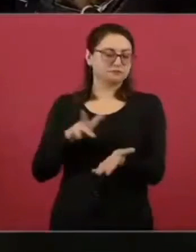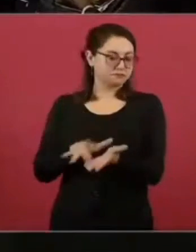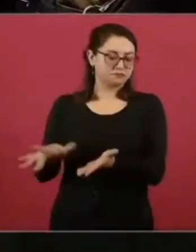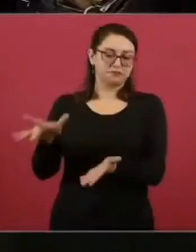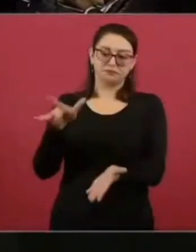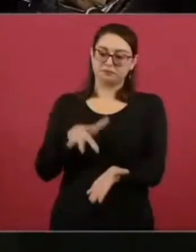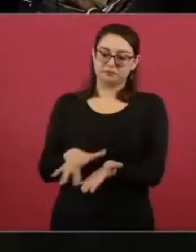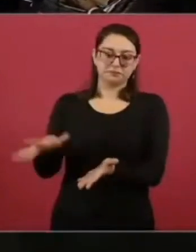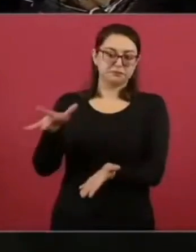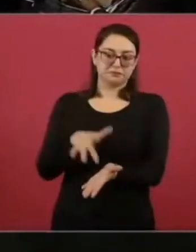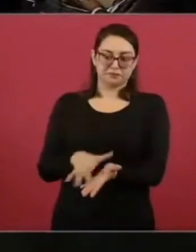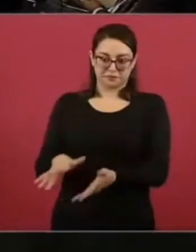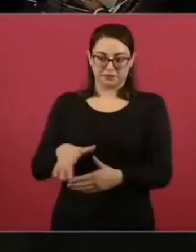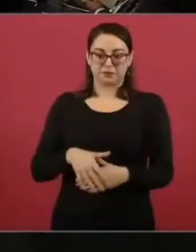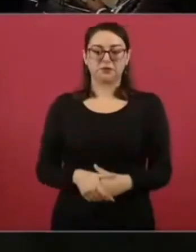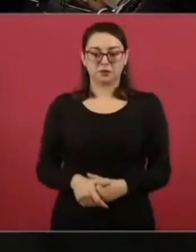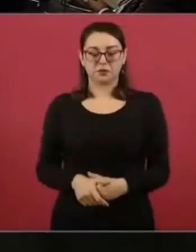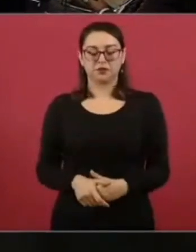México,